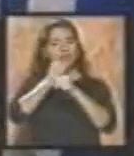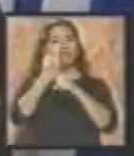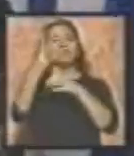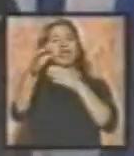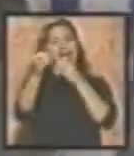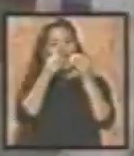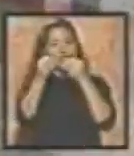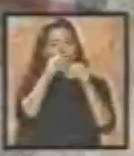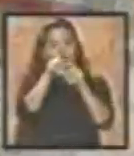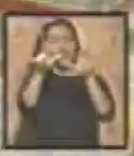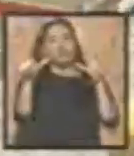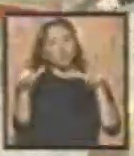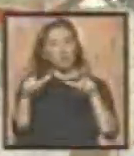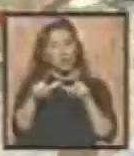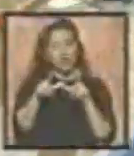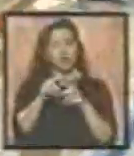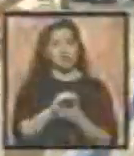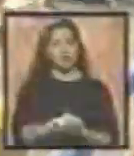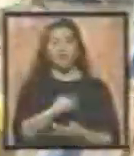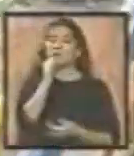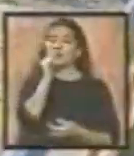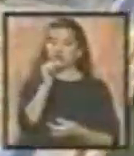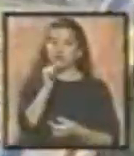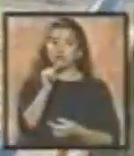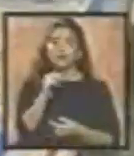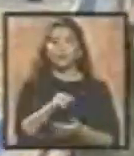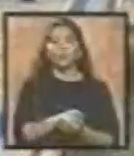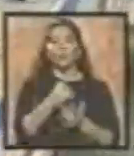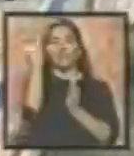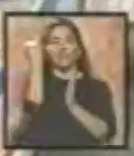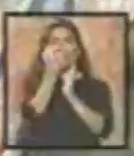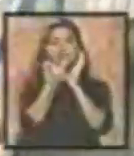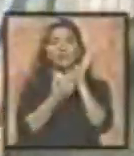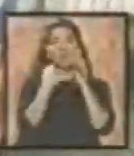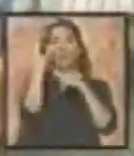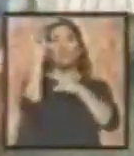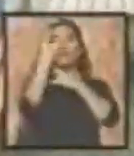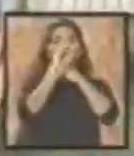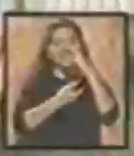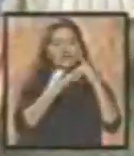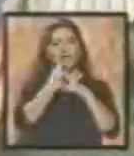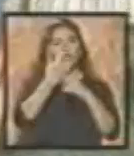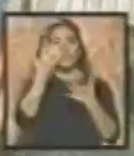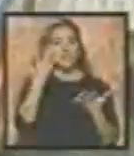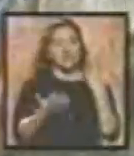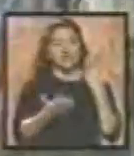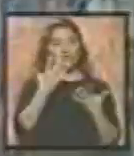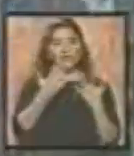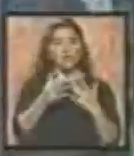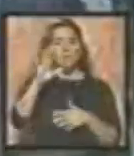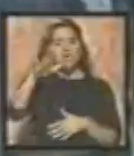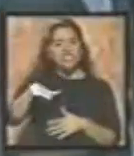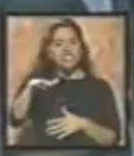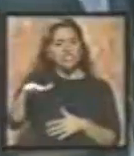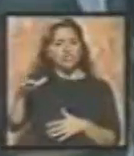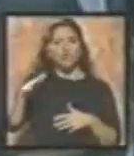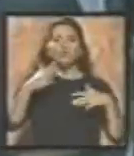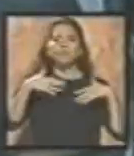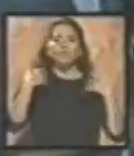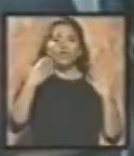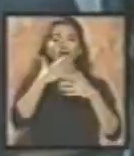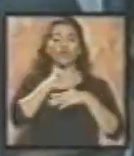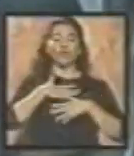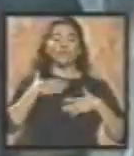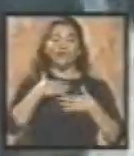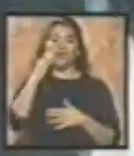sus instalaciones. Así, con un diseño universal, quizás los más pequeños puedan gozar